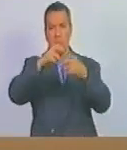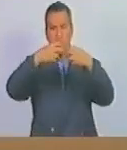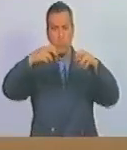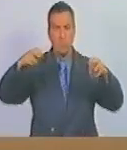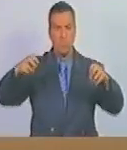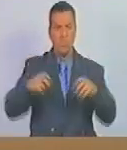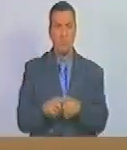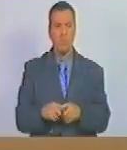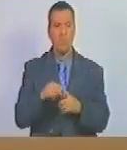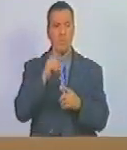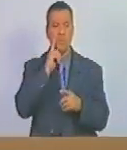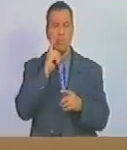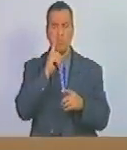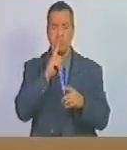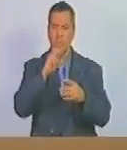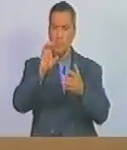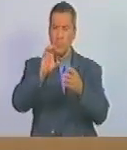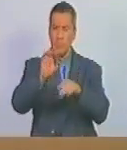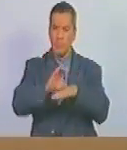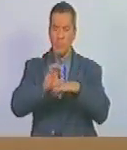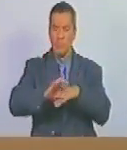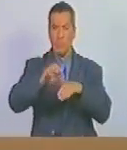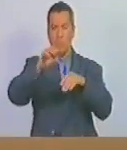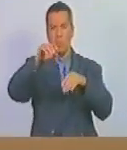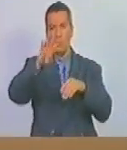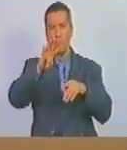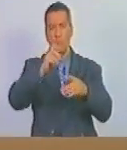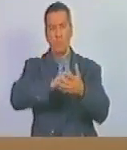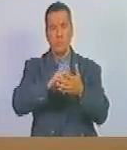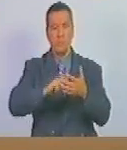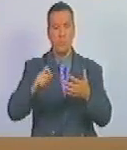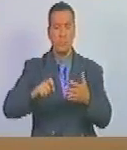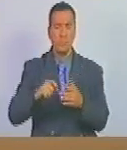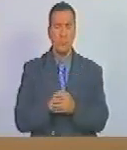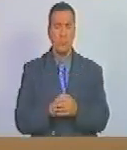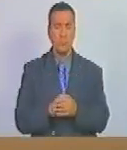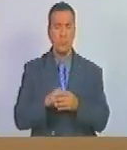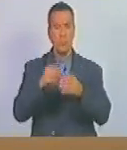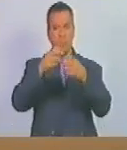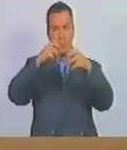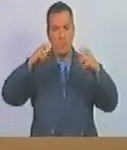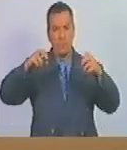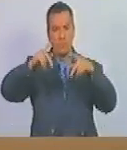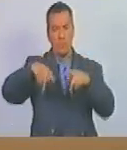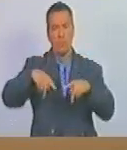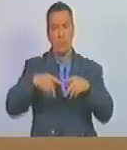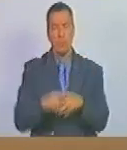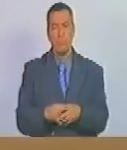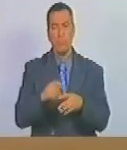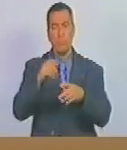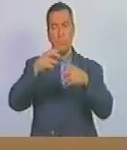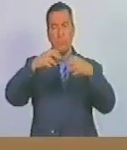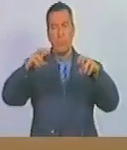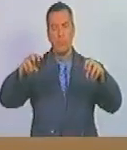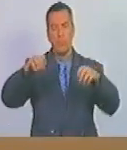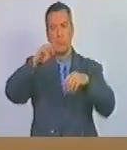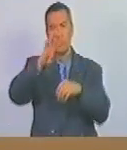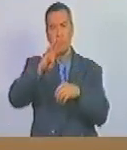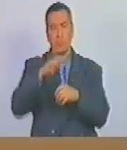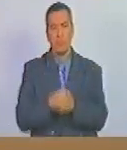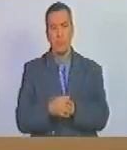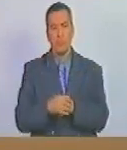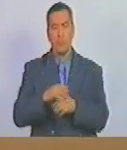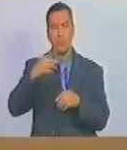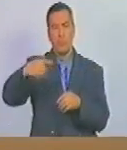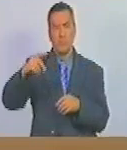denominado capítulo cuarto el cual queda redactado en los siguientes términos acápice capítulo cuarto del